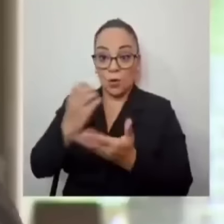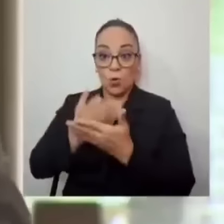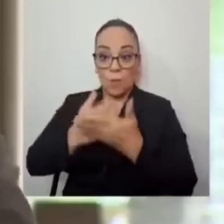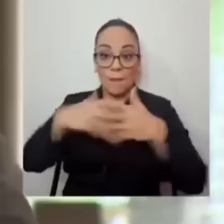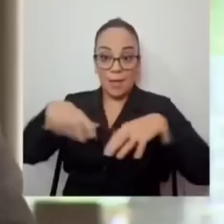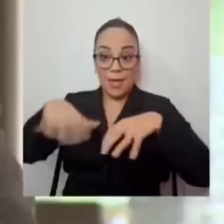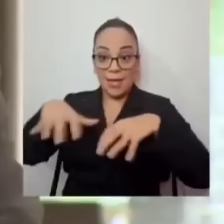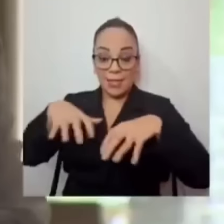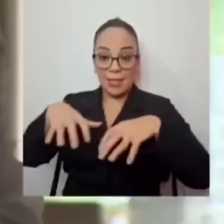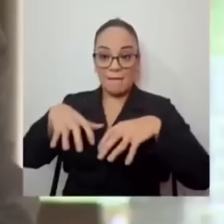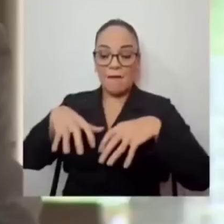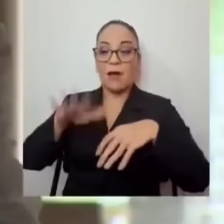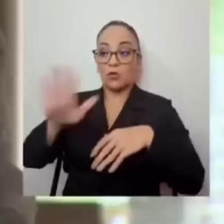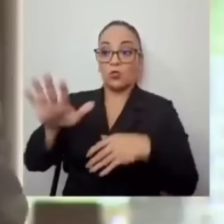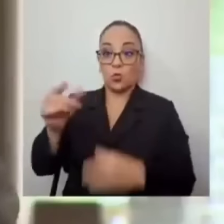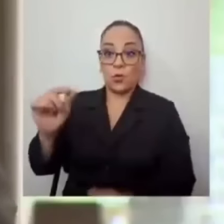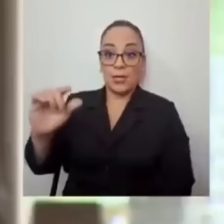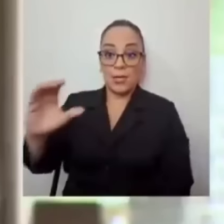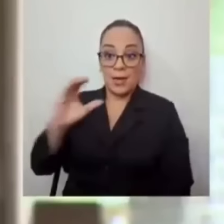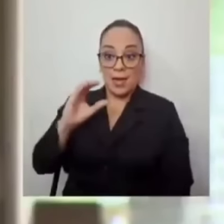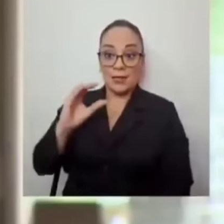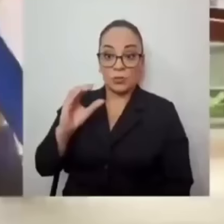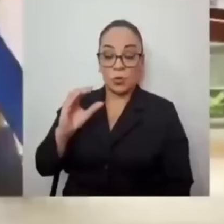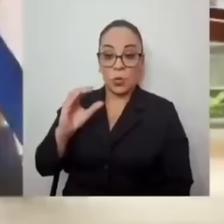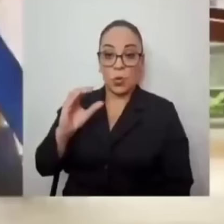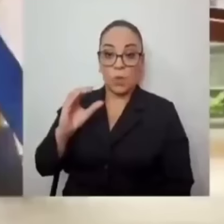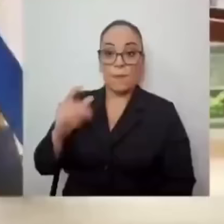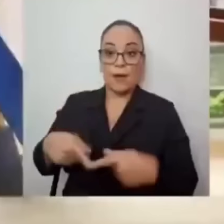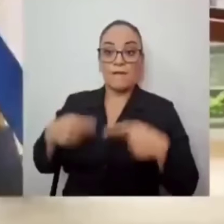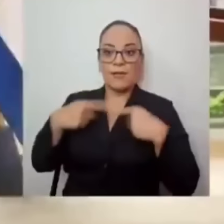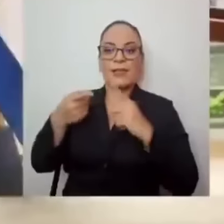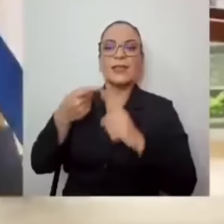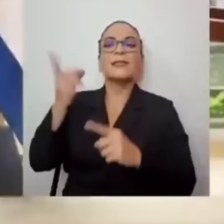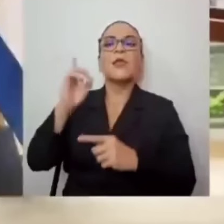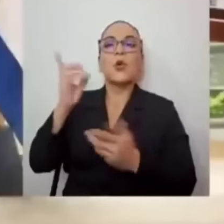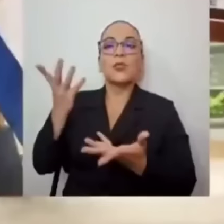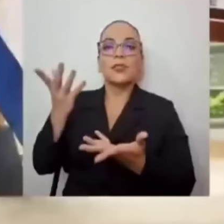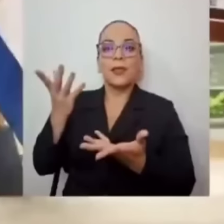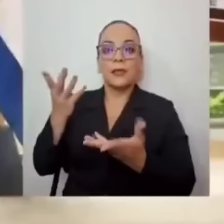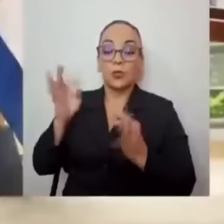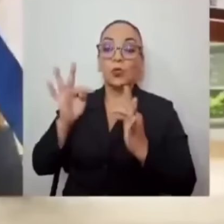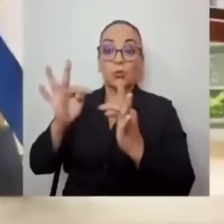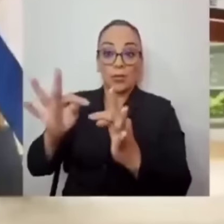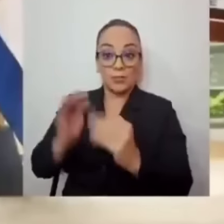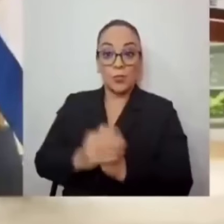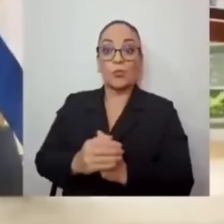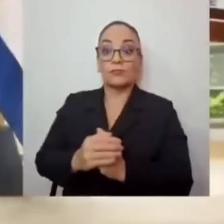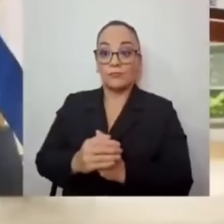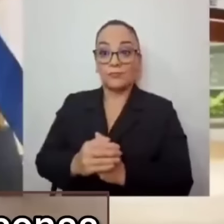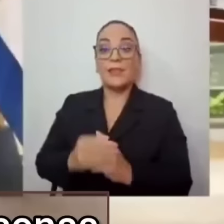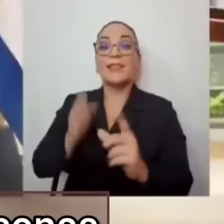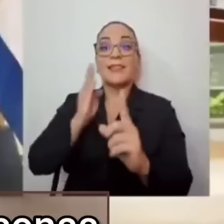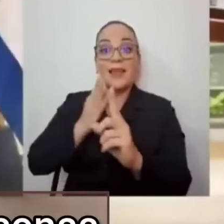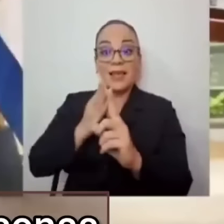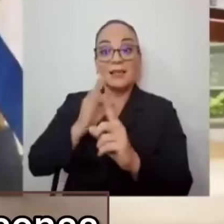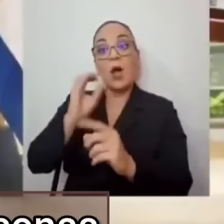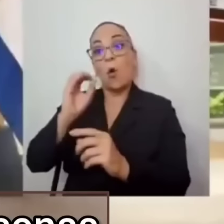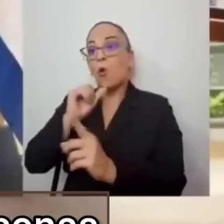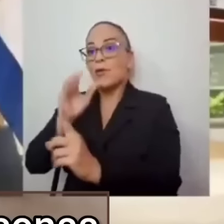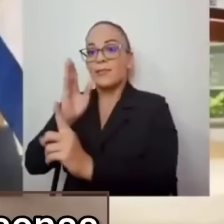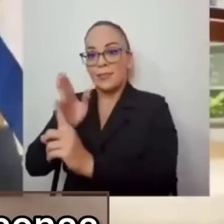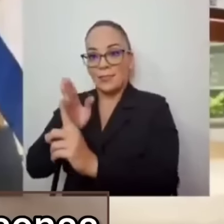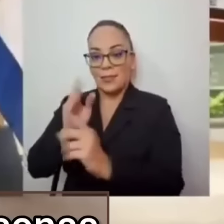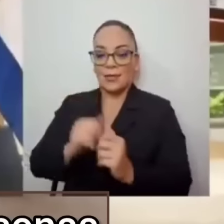genera sus ingresos para vivir directa o indirectamente del turismo. Eso quiere decir que alrededor de